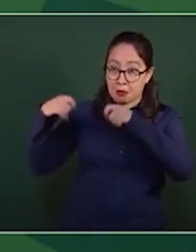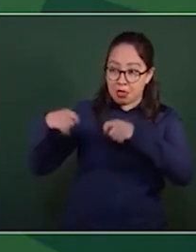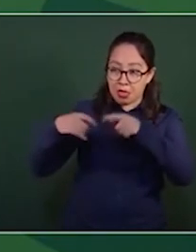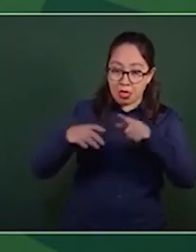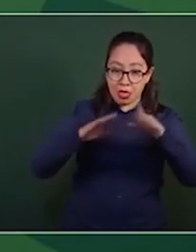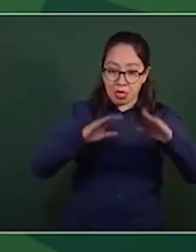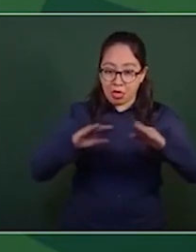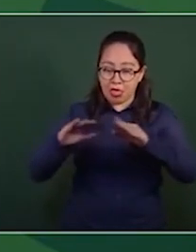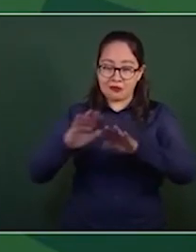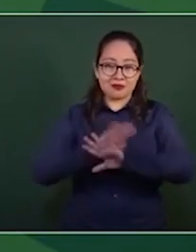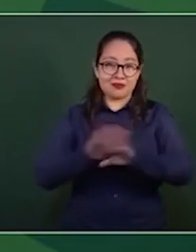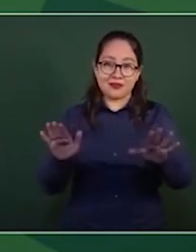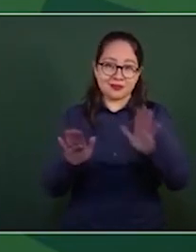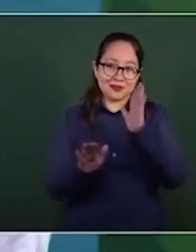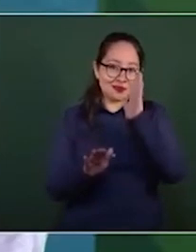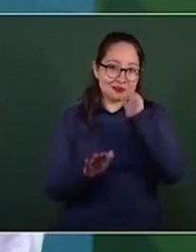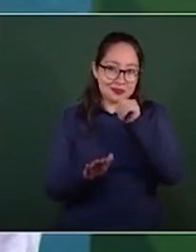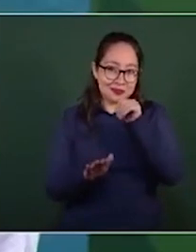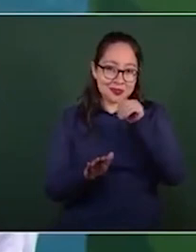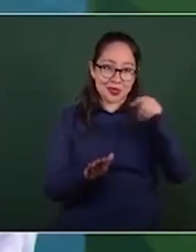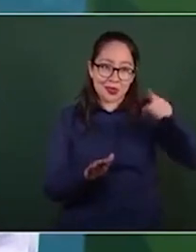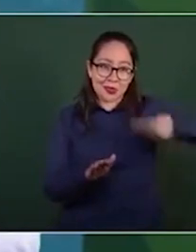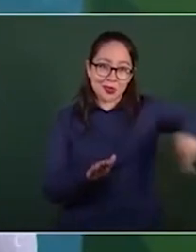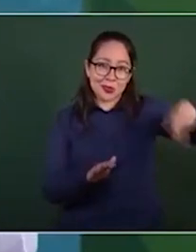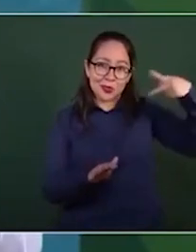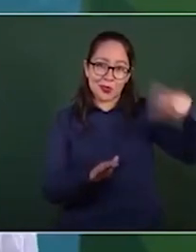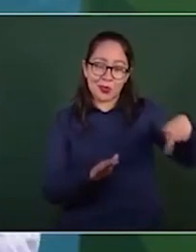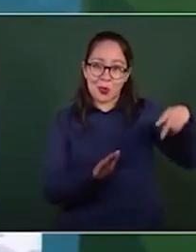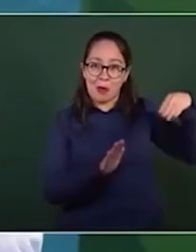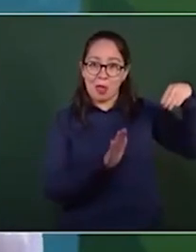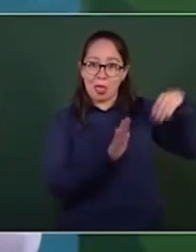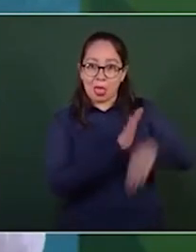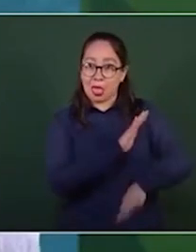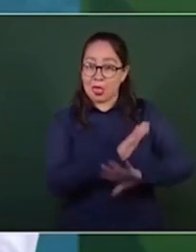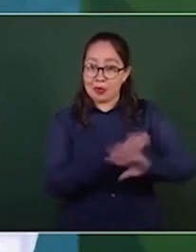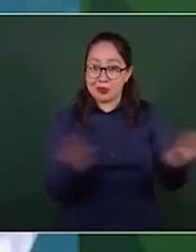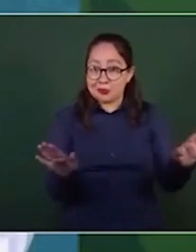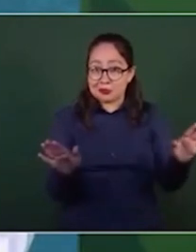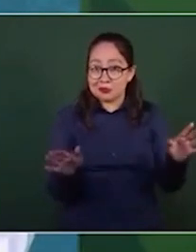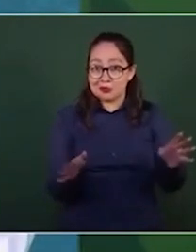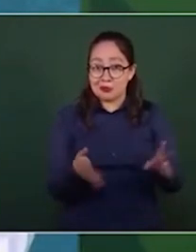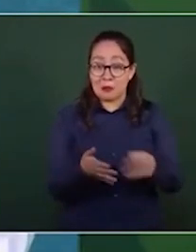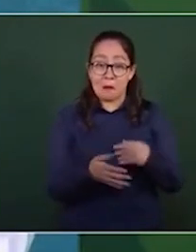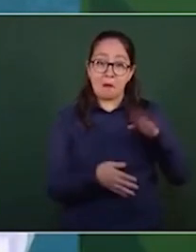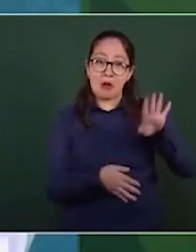en decadencia, el doble discurso, la doble moral,